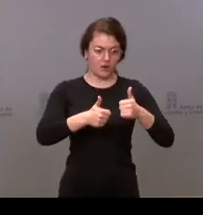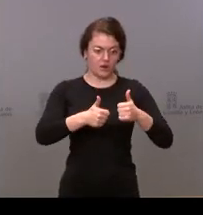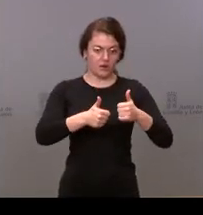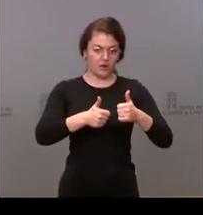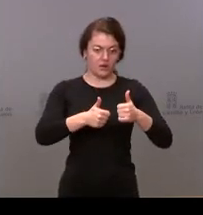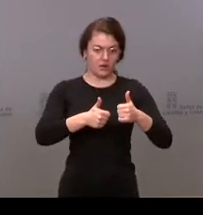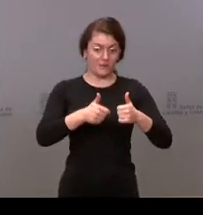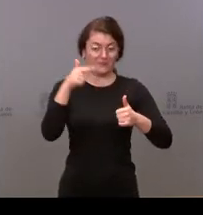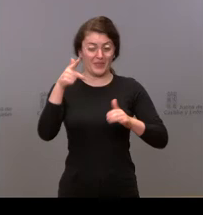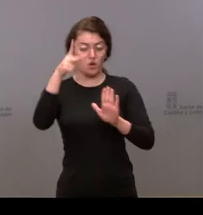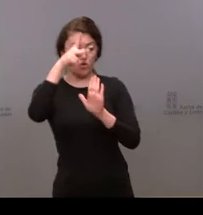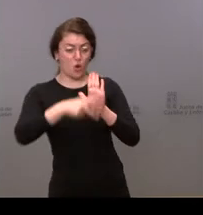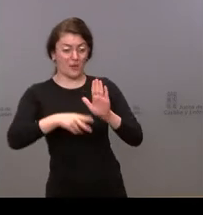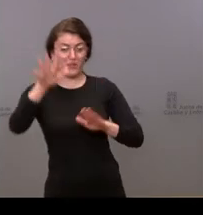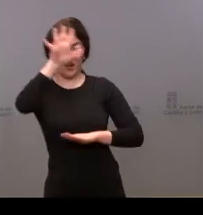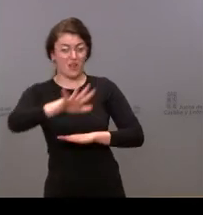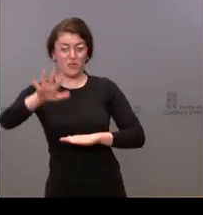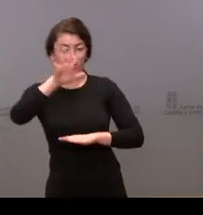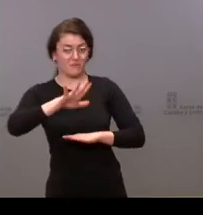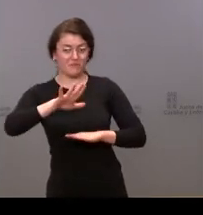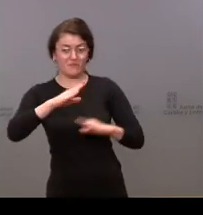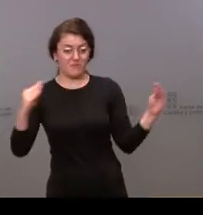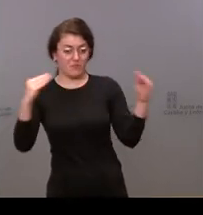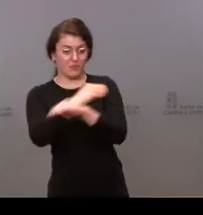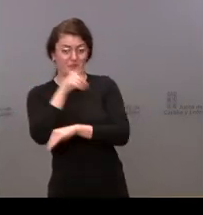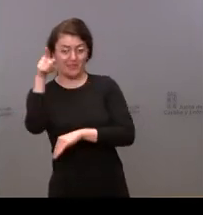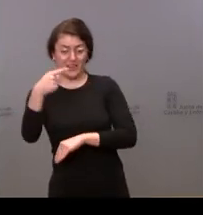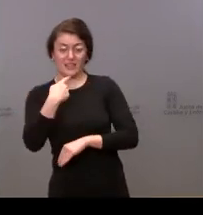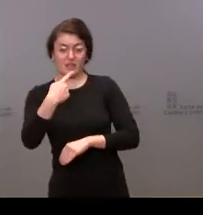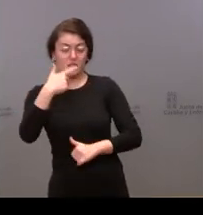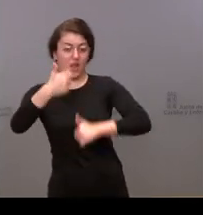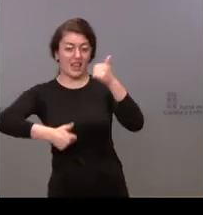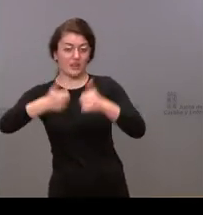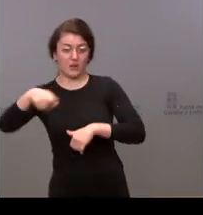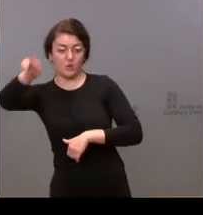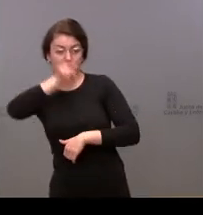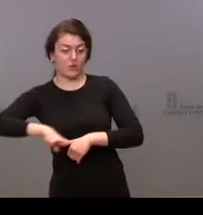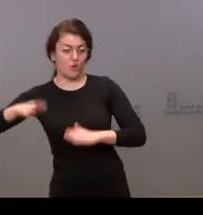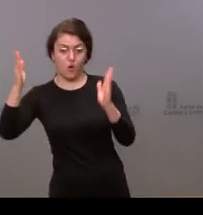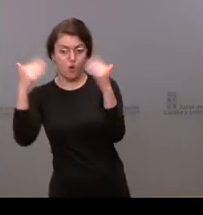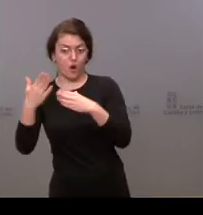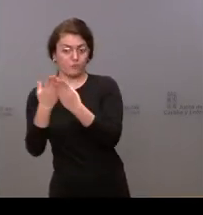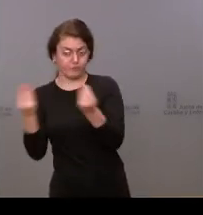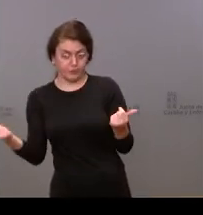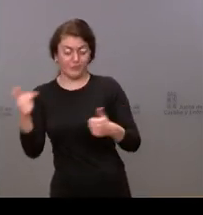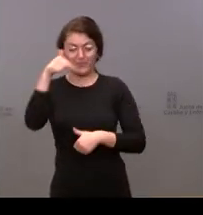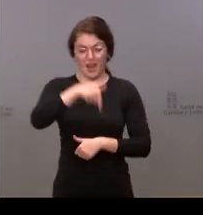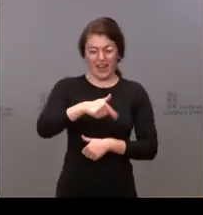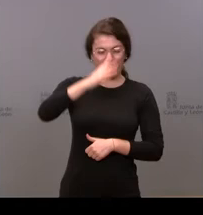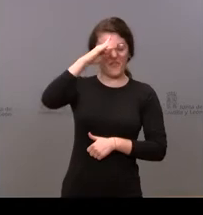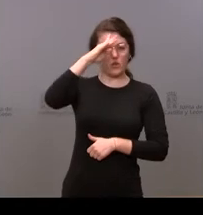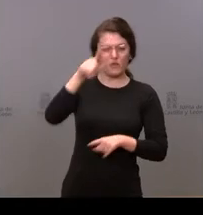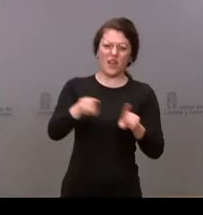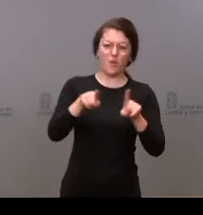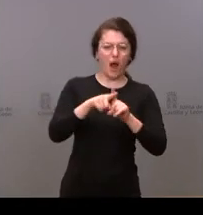nacional, que desaparece los exámenes de recuperación. Nosotros tenemos aquí una filosofía muy clara que es la del esfuerzo, el sacrificio, la dedicación.